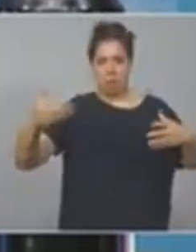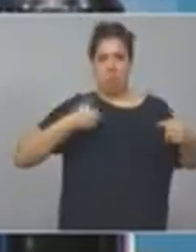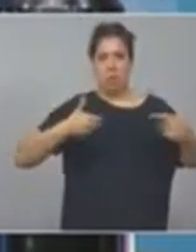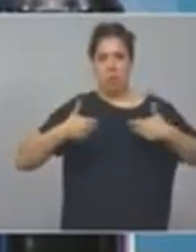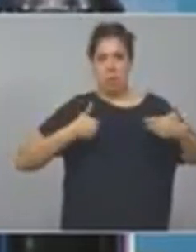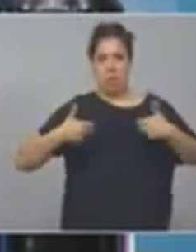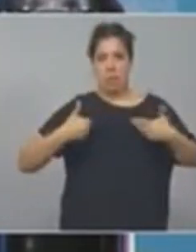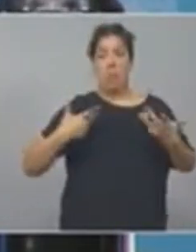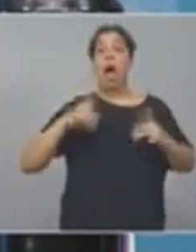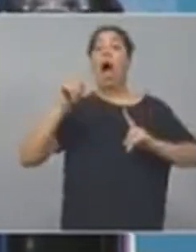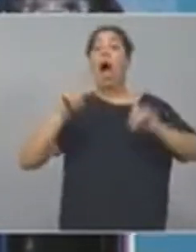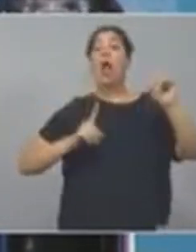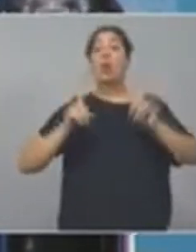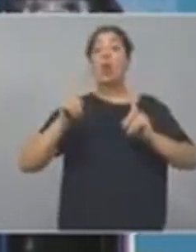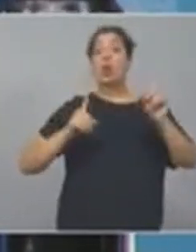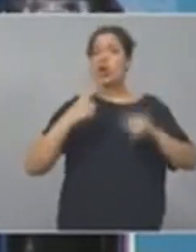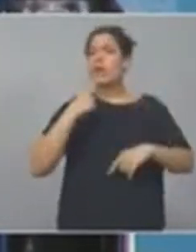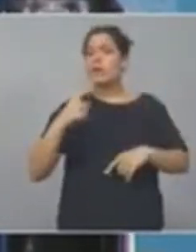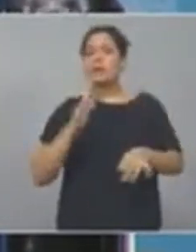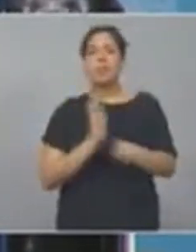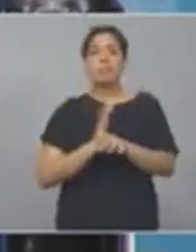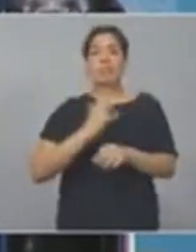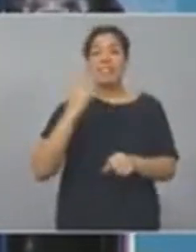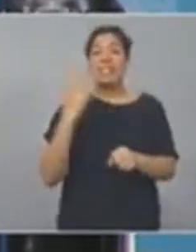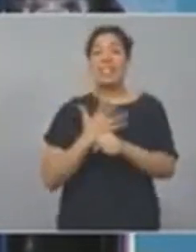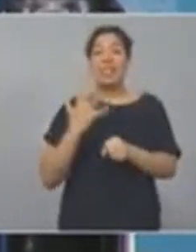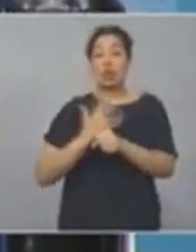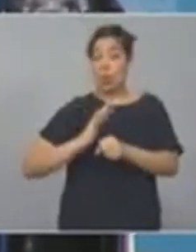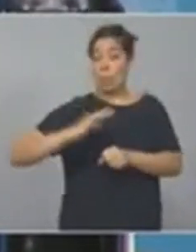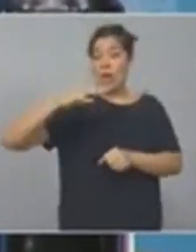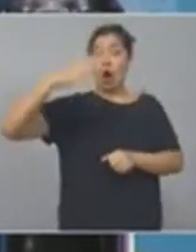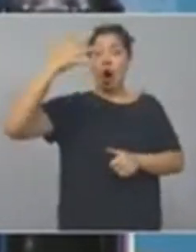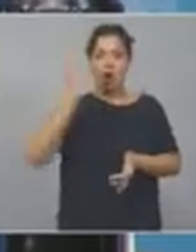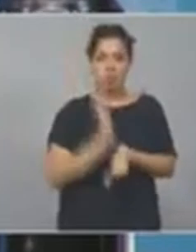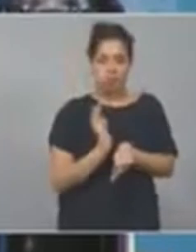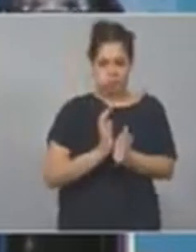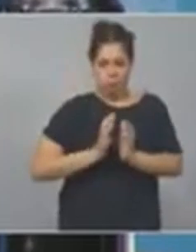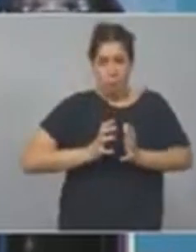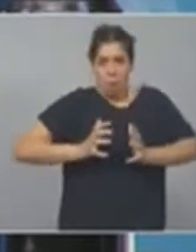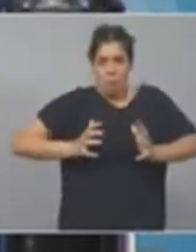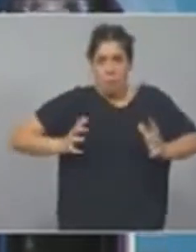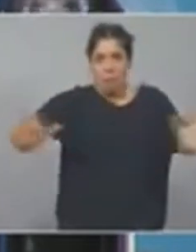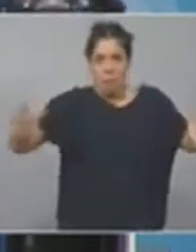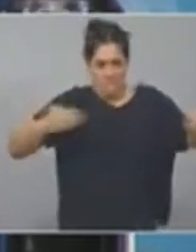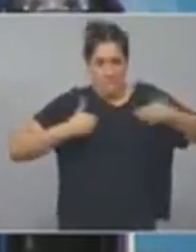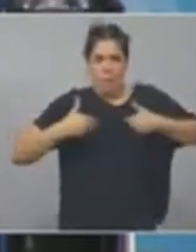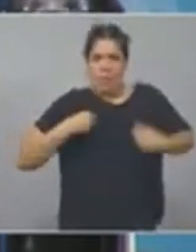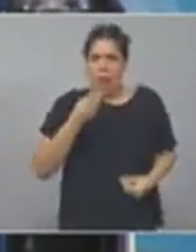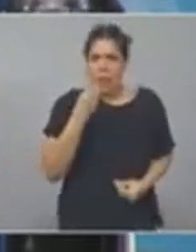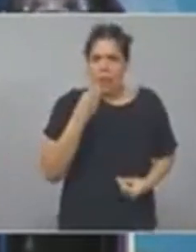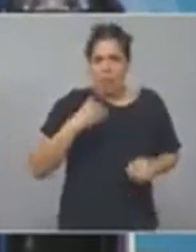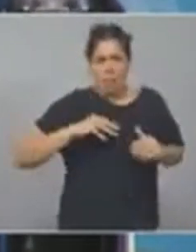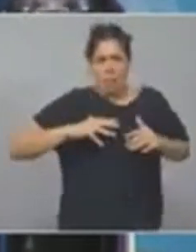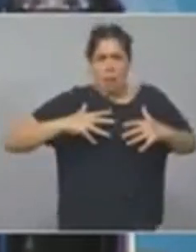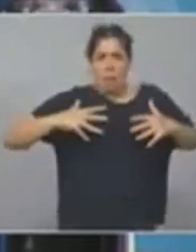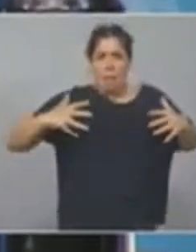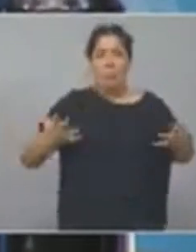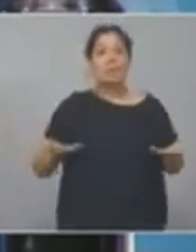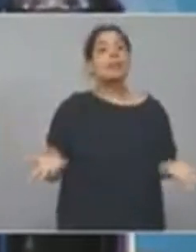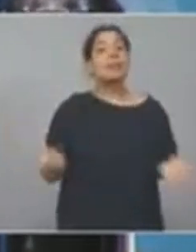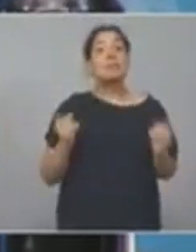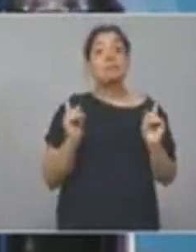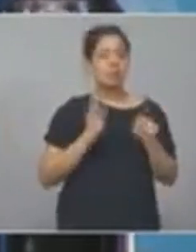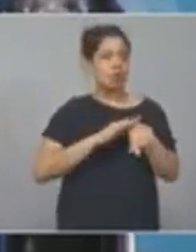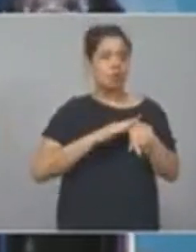Tandil decía que se quintuplicó la demanda de alimentos en el municipio. Pero al mismo tiempo crece la demanda